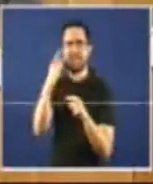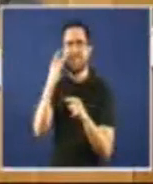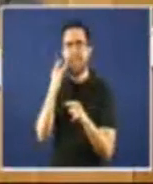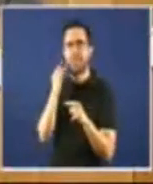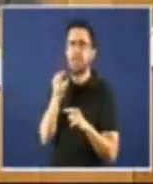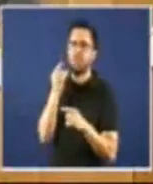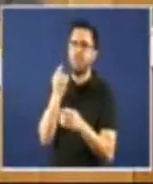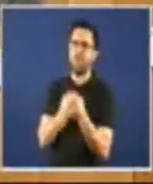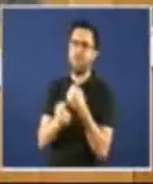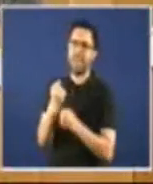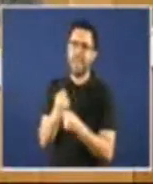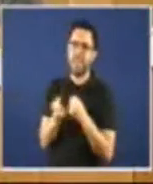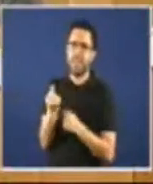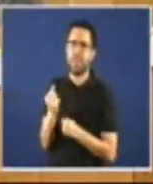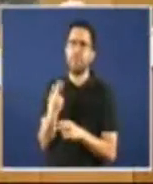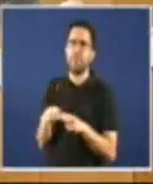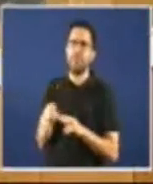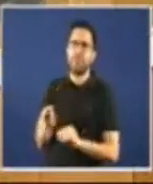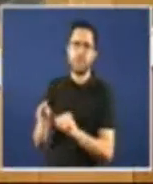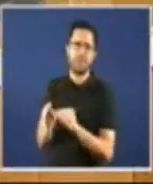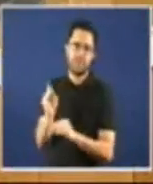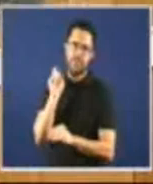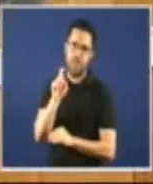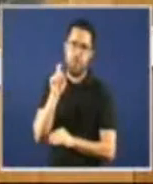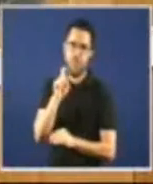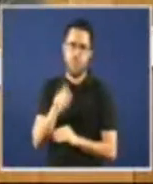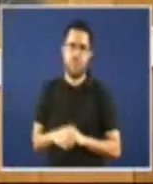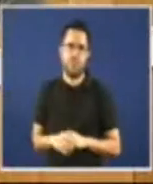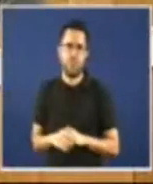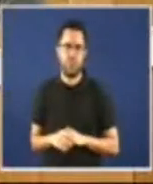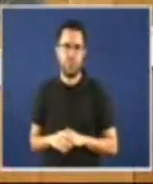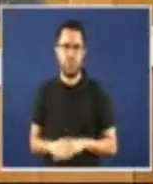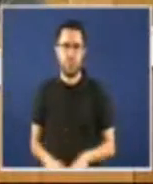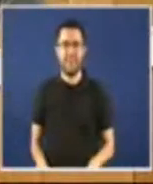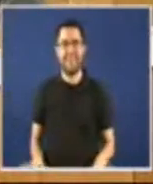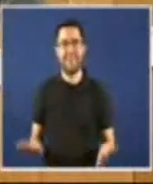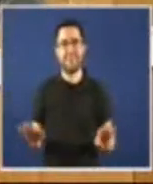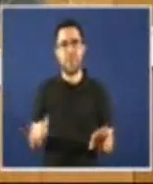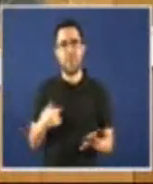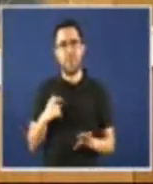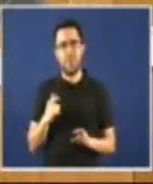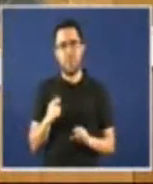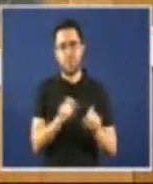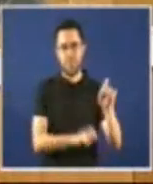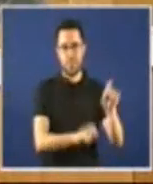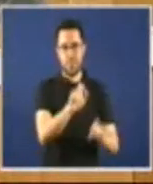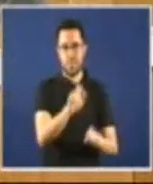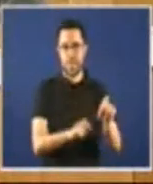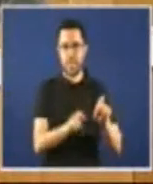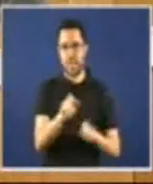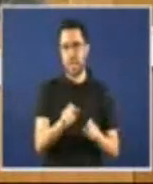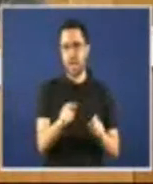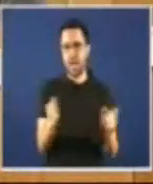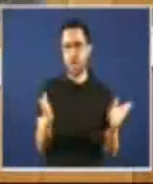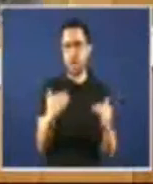das políticas do señor Feijó pero claro se unha cidadanía non ten noxións elementales